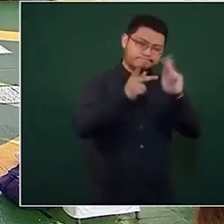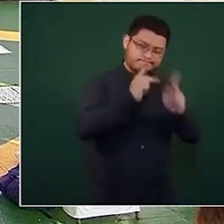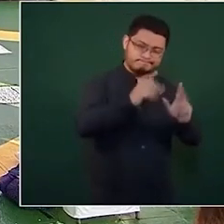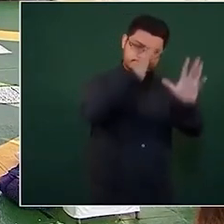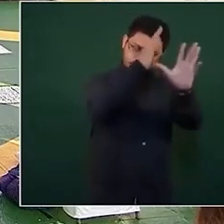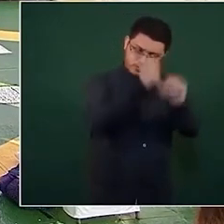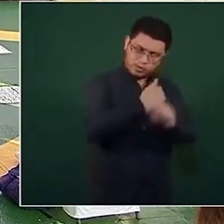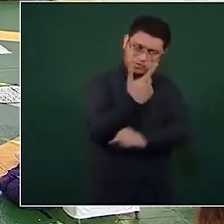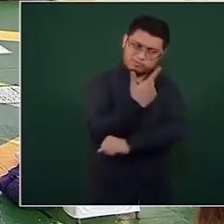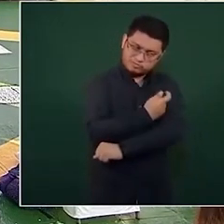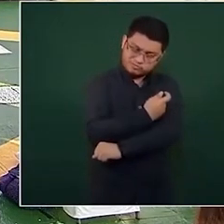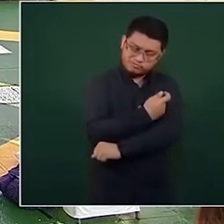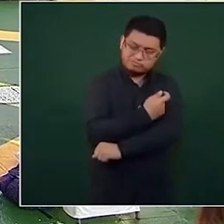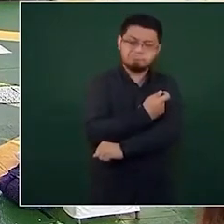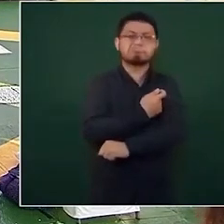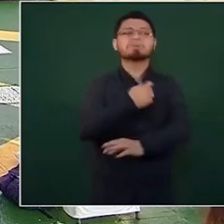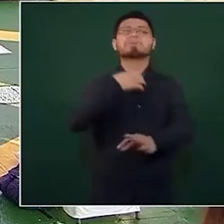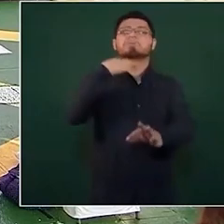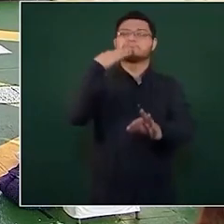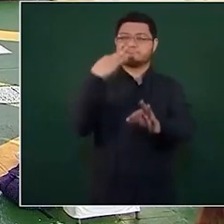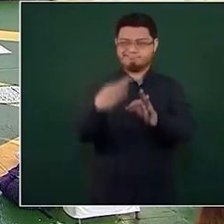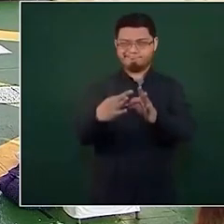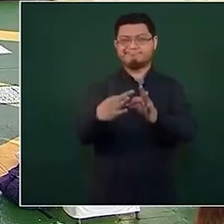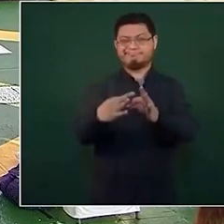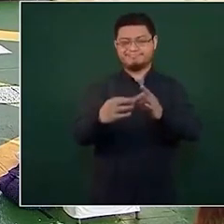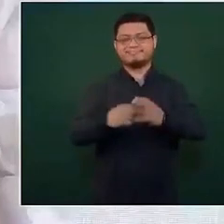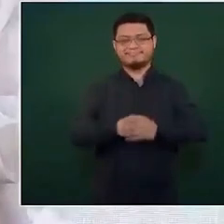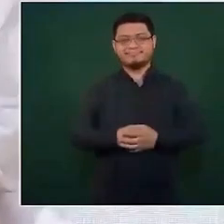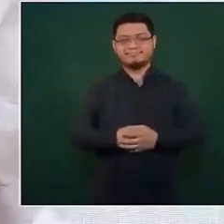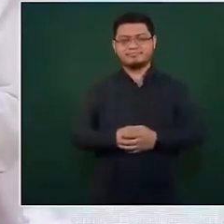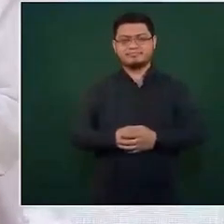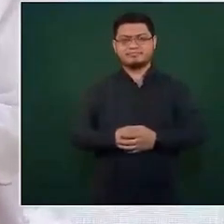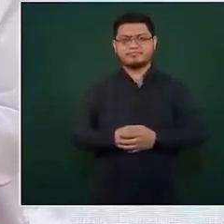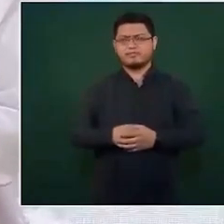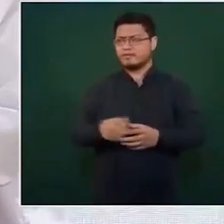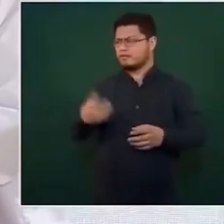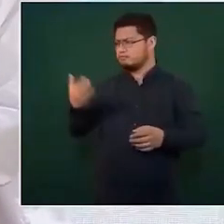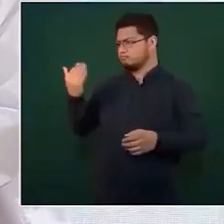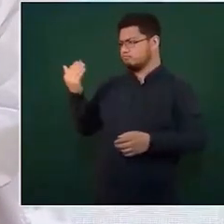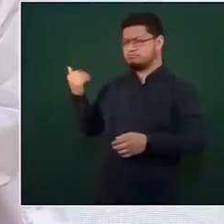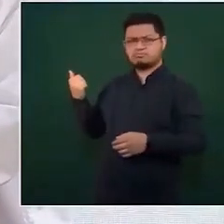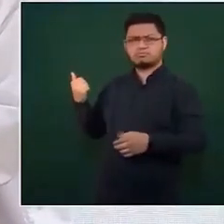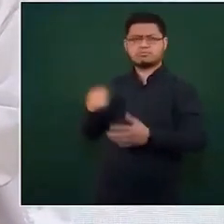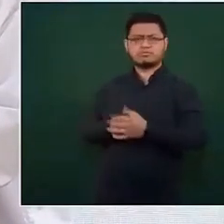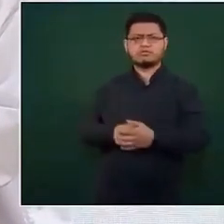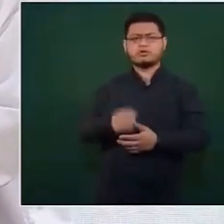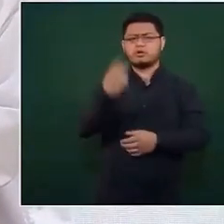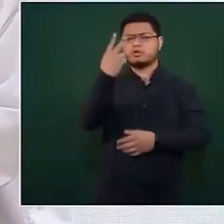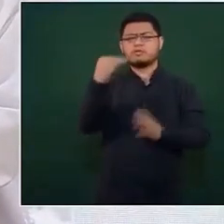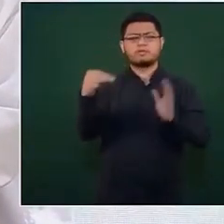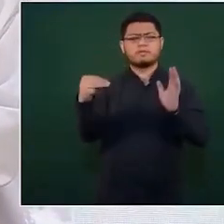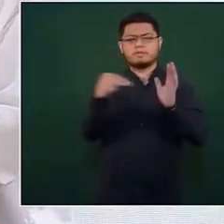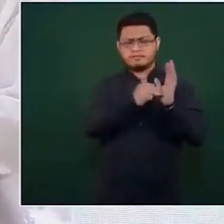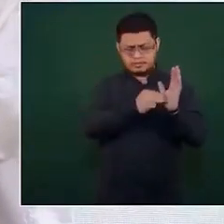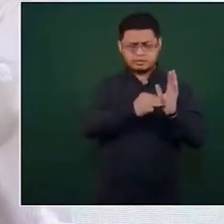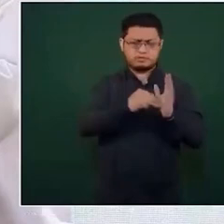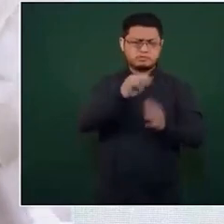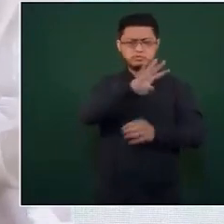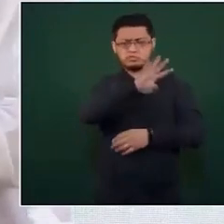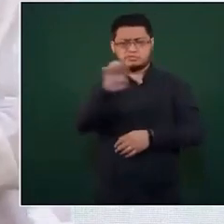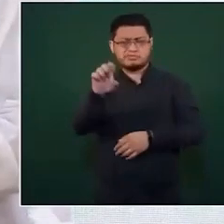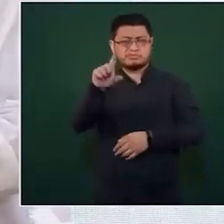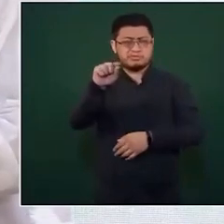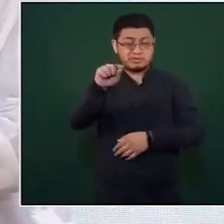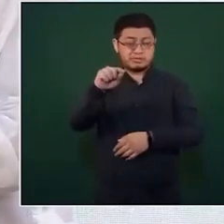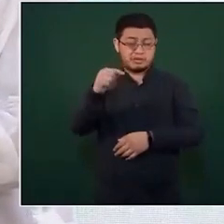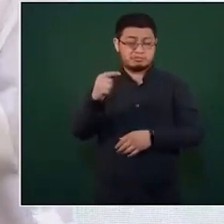sentido hay un éxito completo también tenemos que en los 2470 municipios del país se